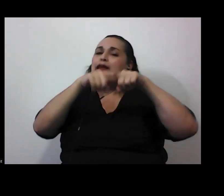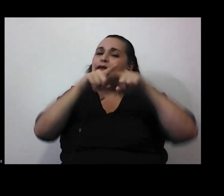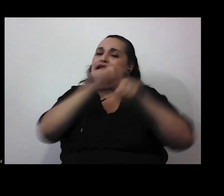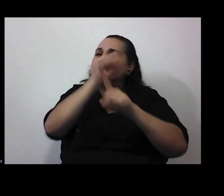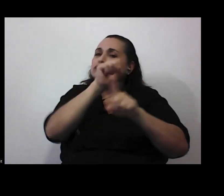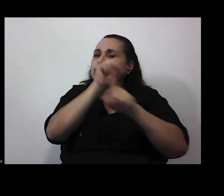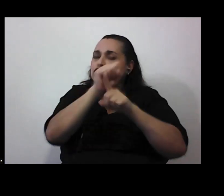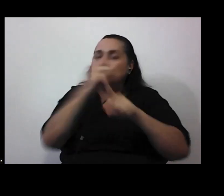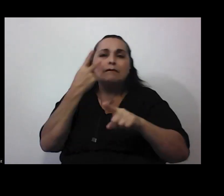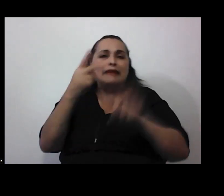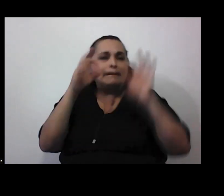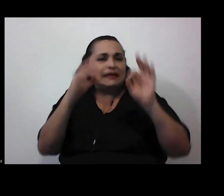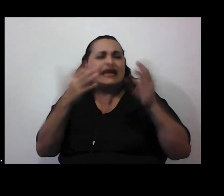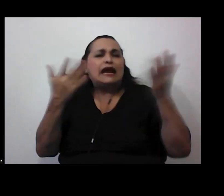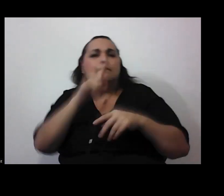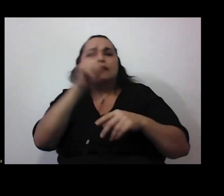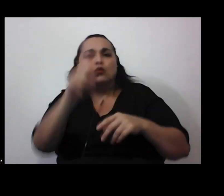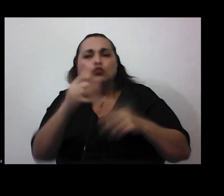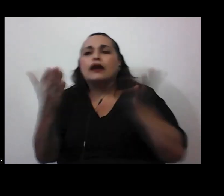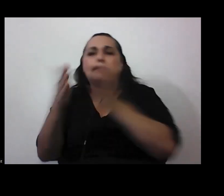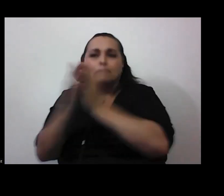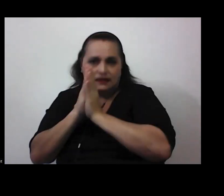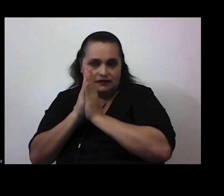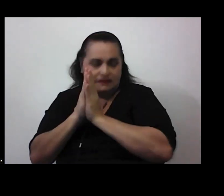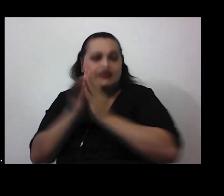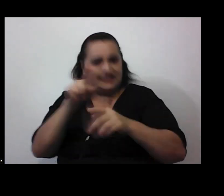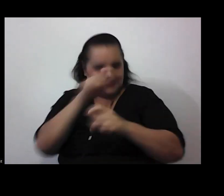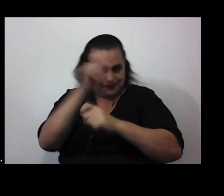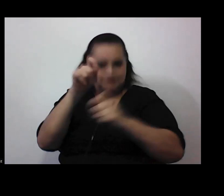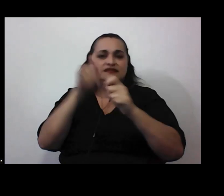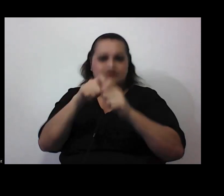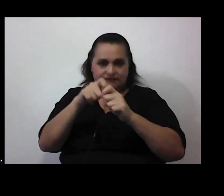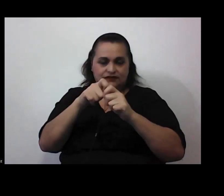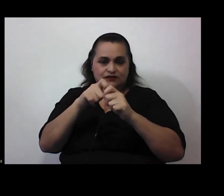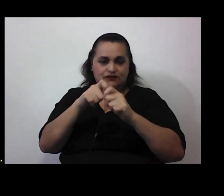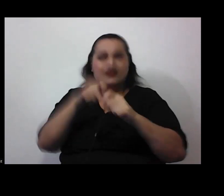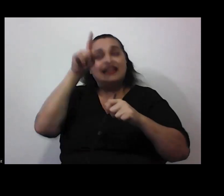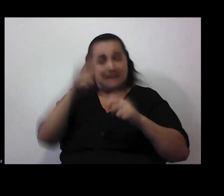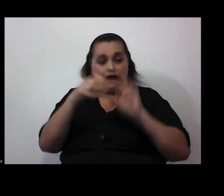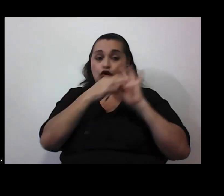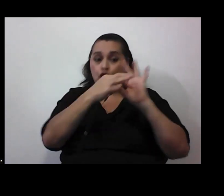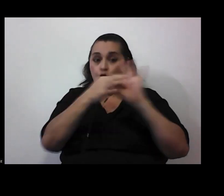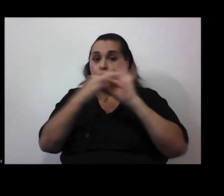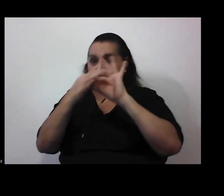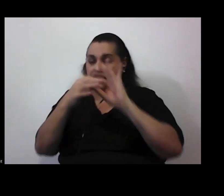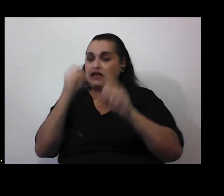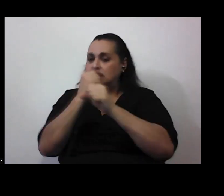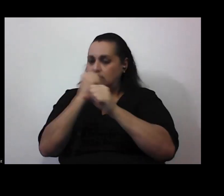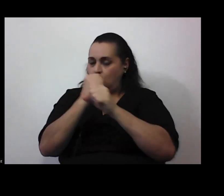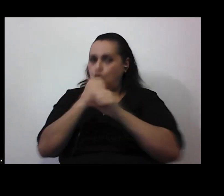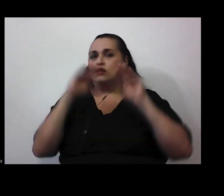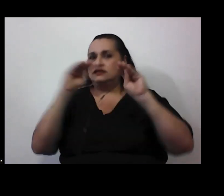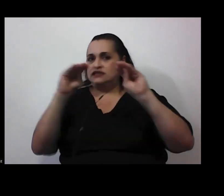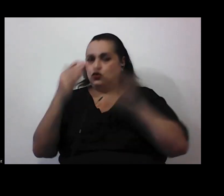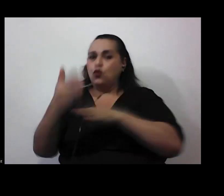bien qué le estoy preguntando qué le estoy pidiendo ¿sí? y tiene que ser coherente con lo que se trabajó y con lo que se enseñó antes